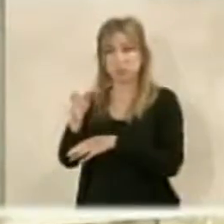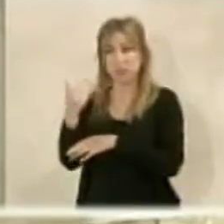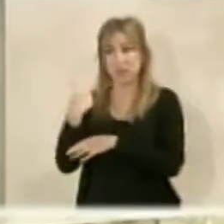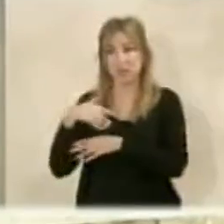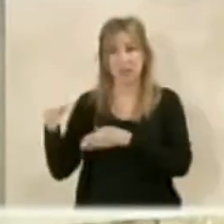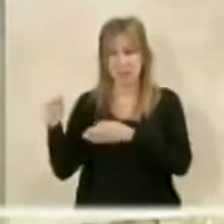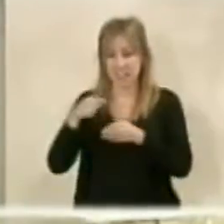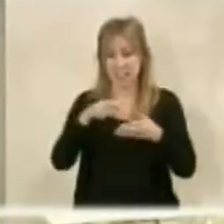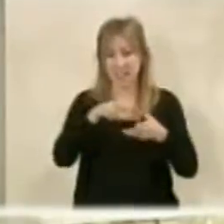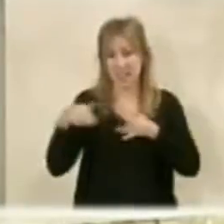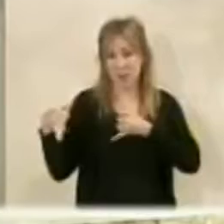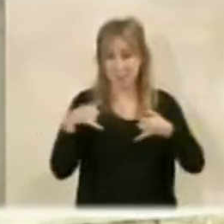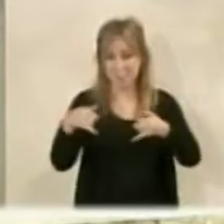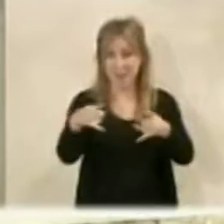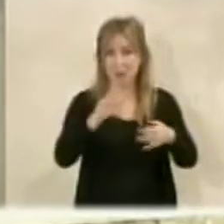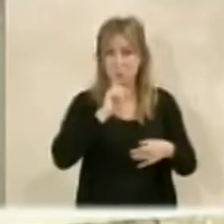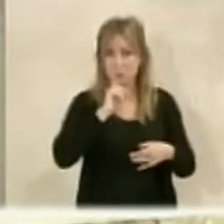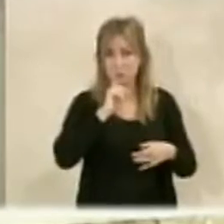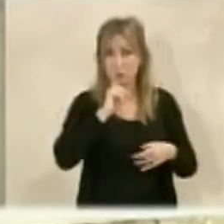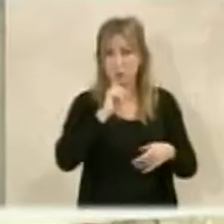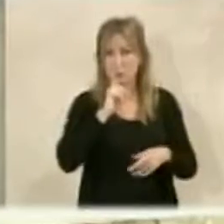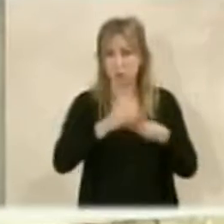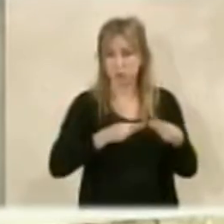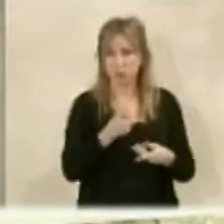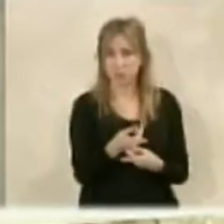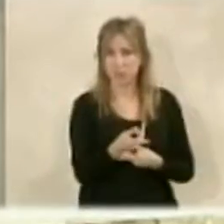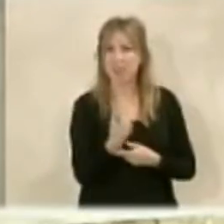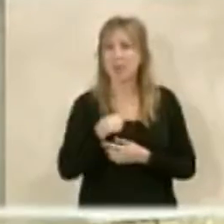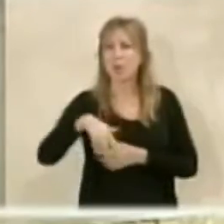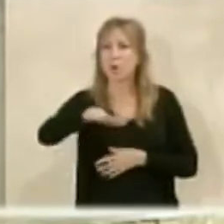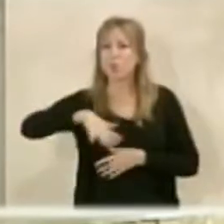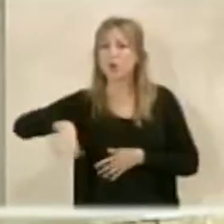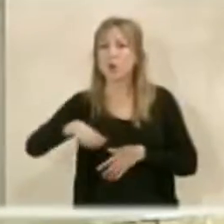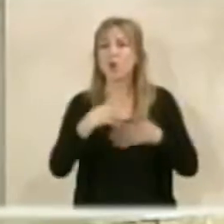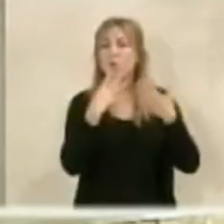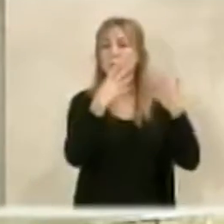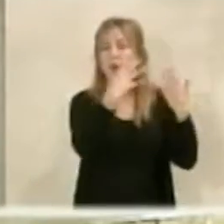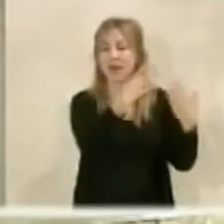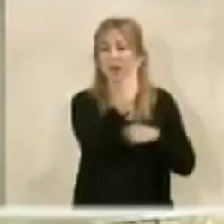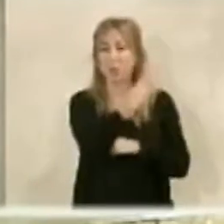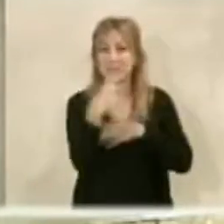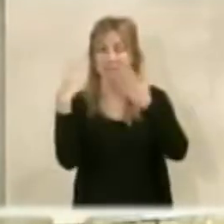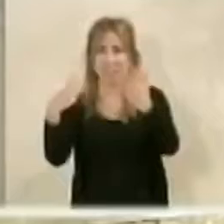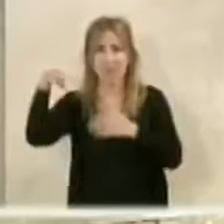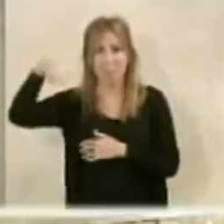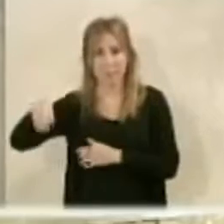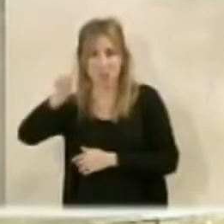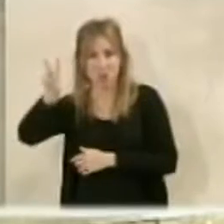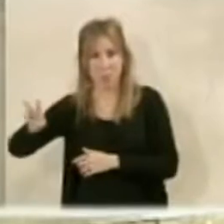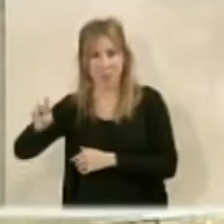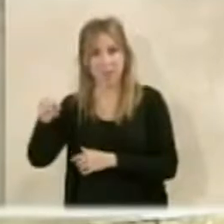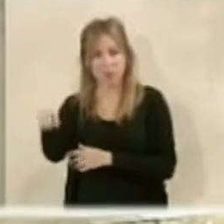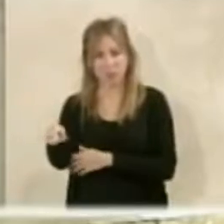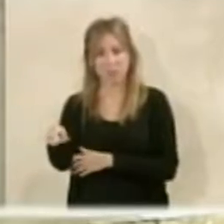queda en planta, una cueva que tiene quinientos cuarenta y siete metros cuadrados, esa es la C7,